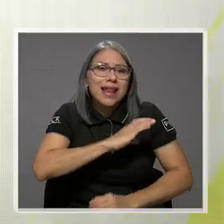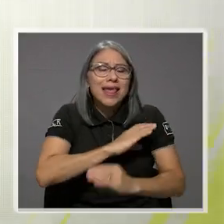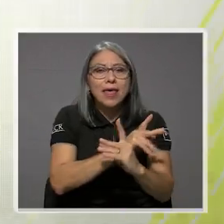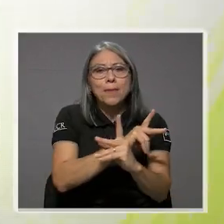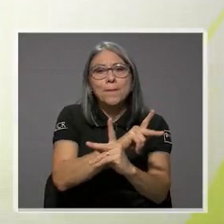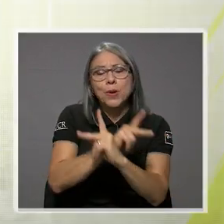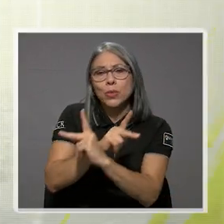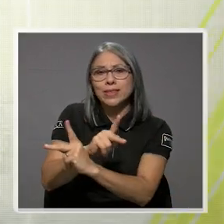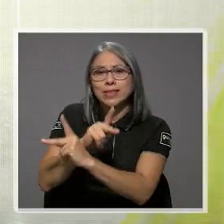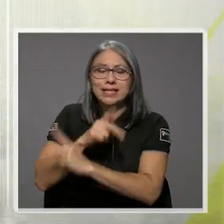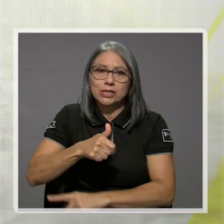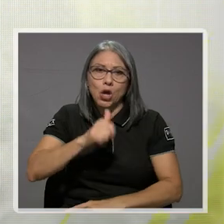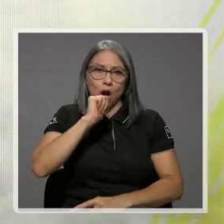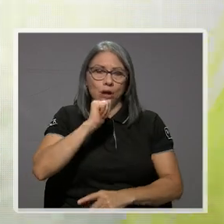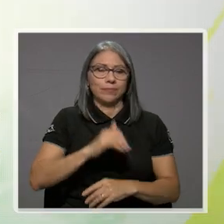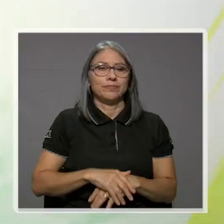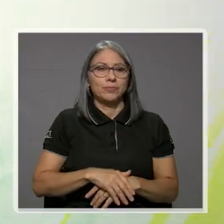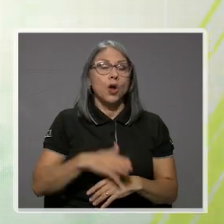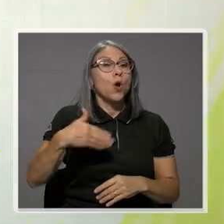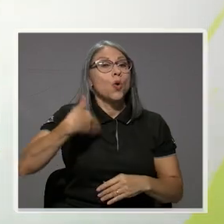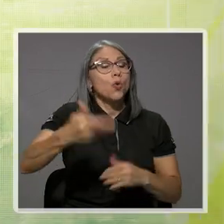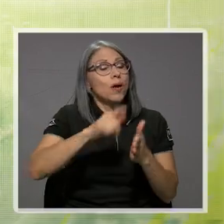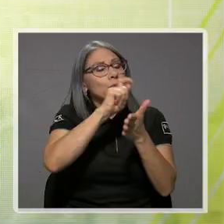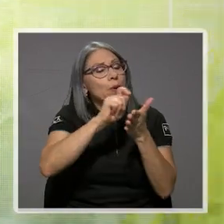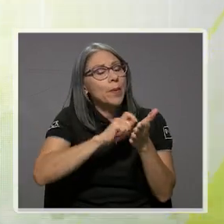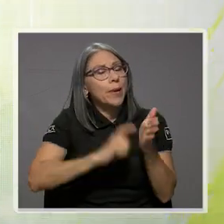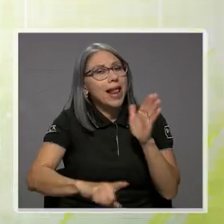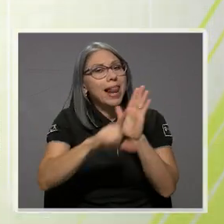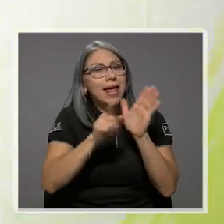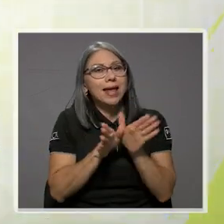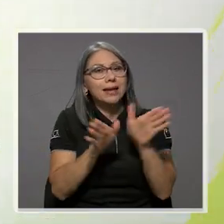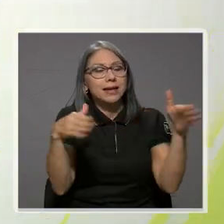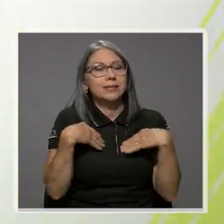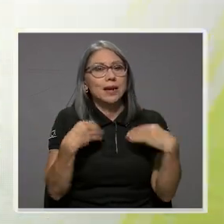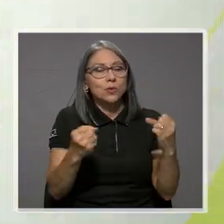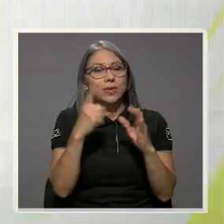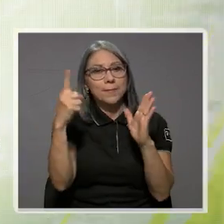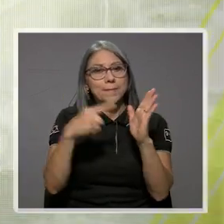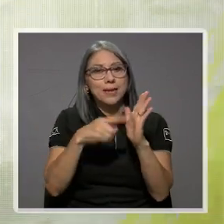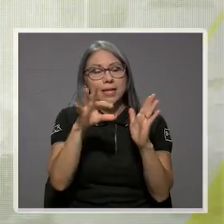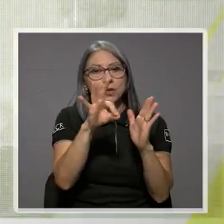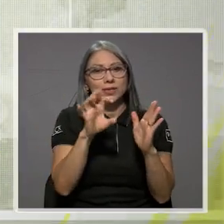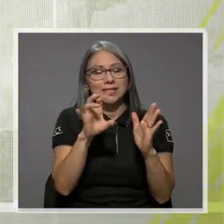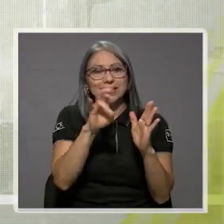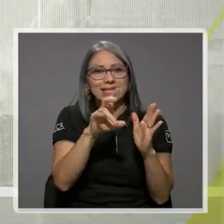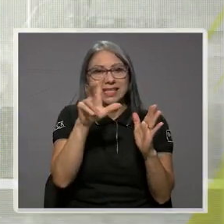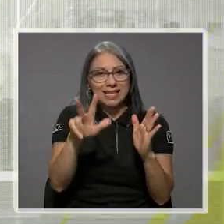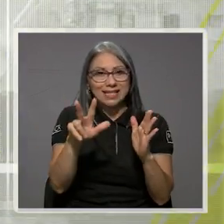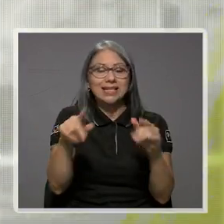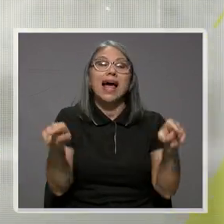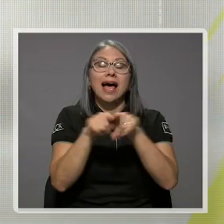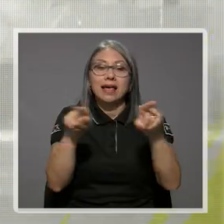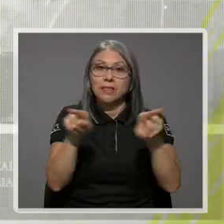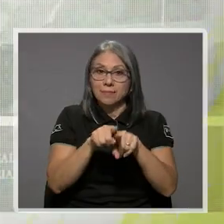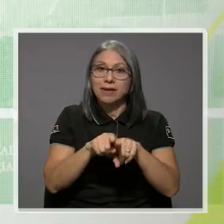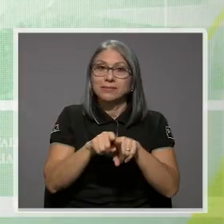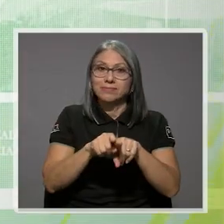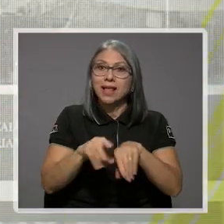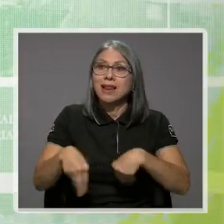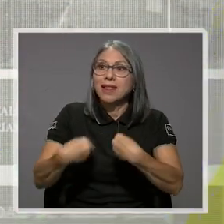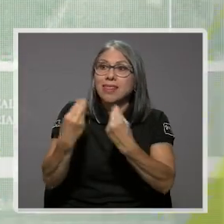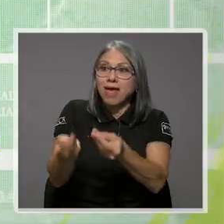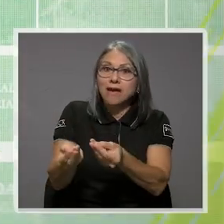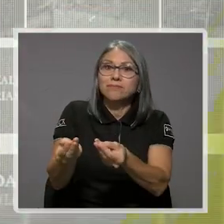protección del recurso hídrico. Cuando se crea la Ley General de Salud de 1973, le da además esa función.